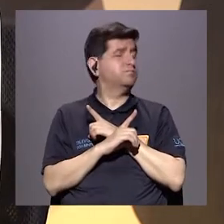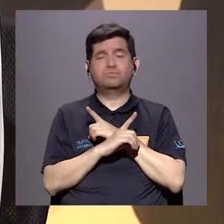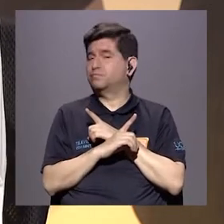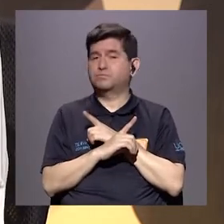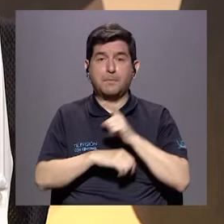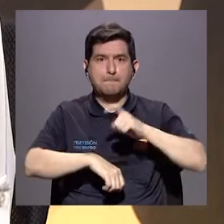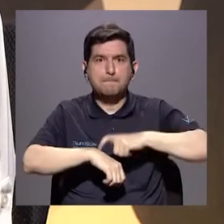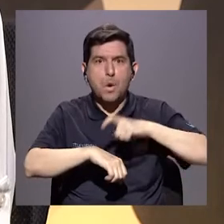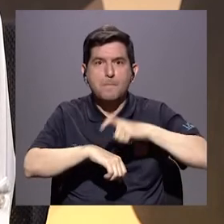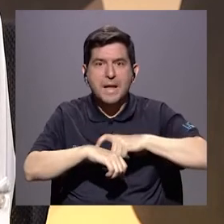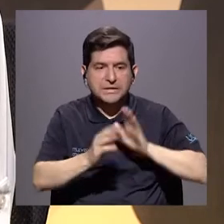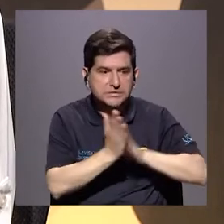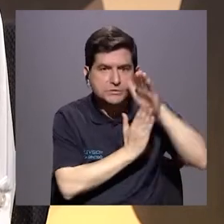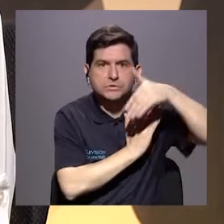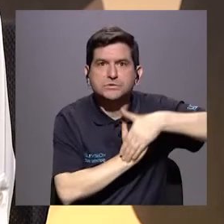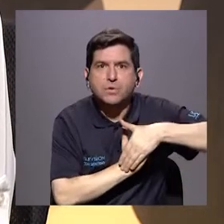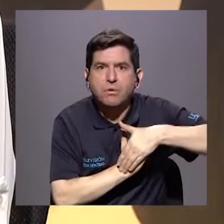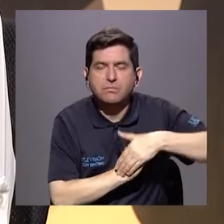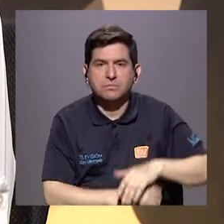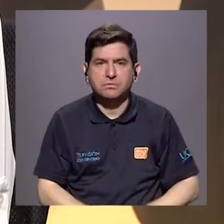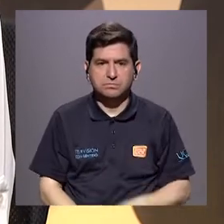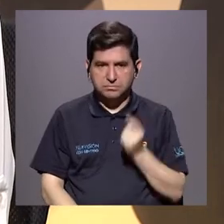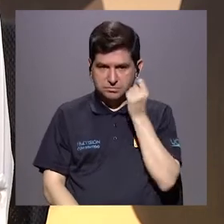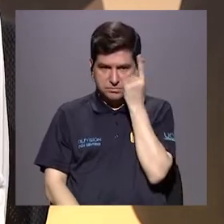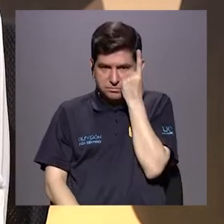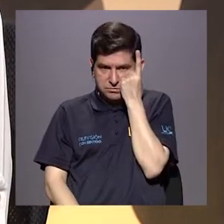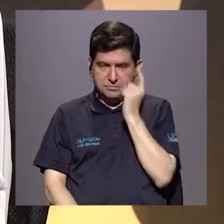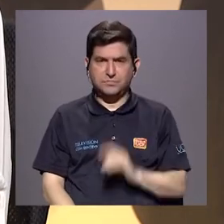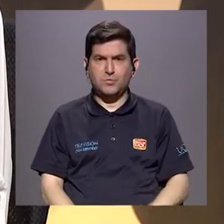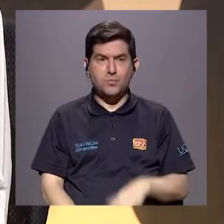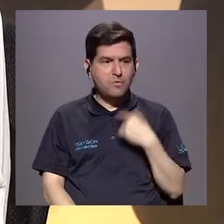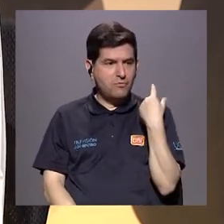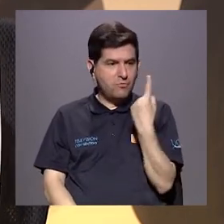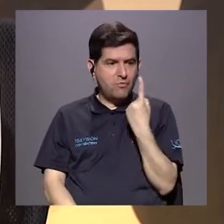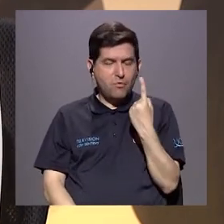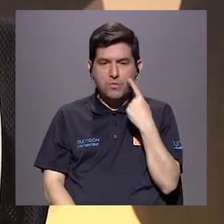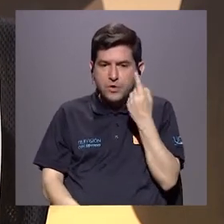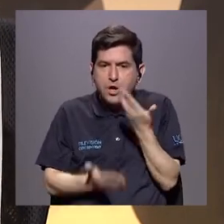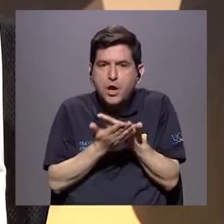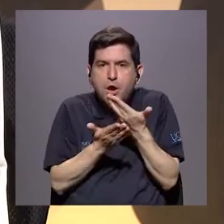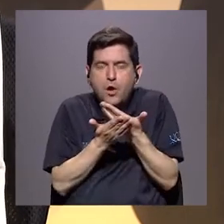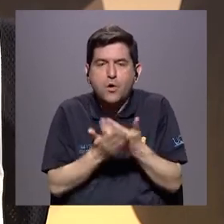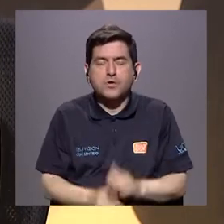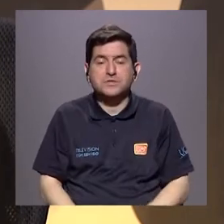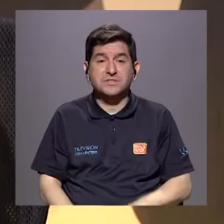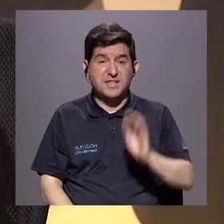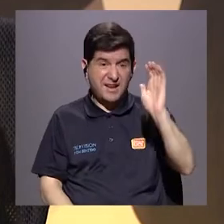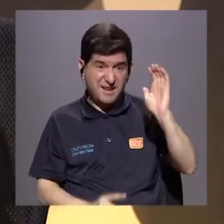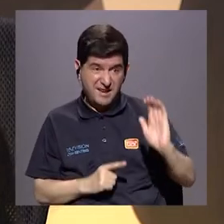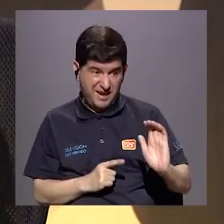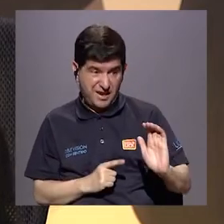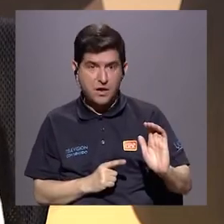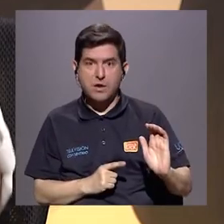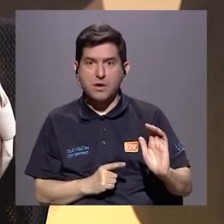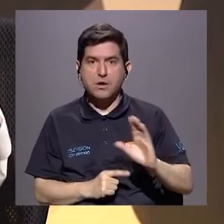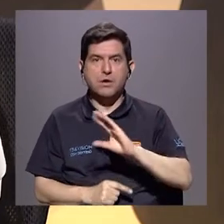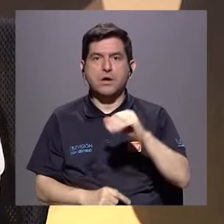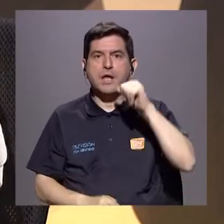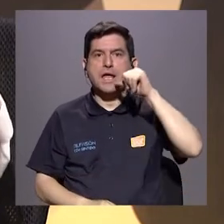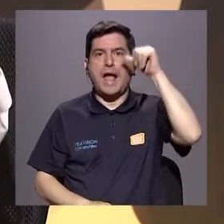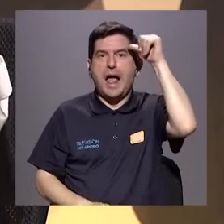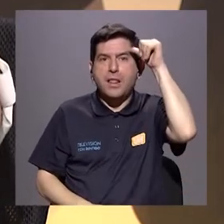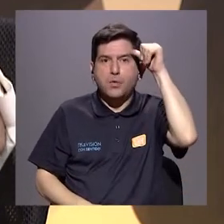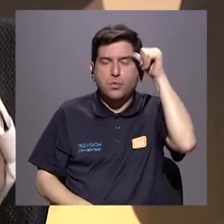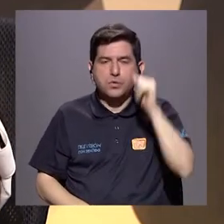el momento en que ocurre un abuso, tenemos que entender que las únicas testigos son un niño y un